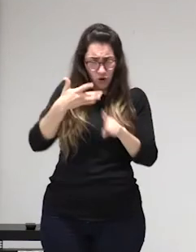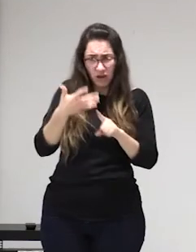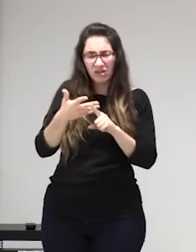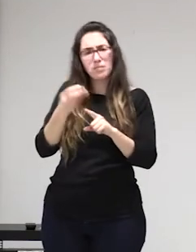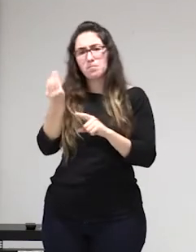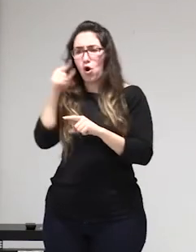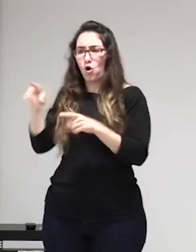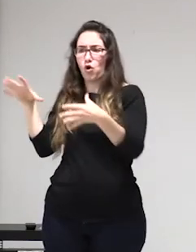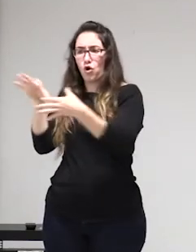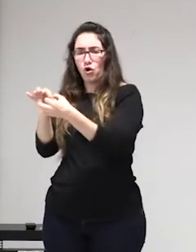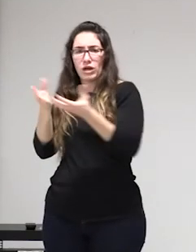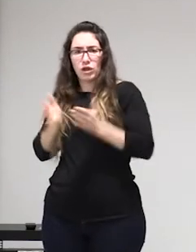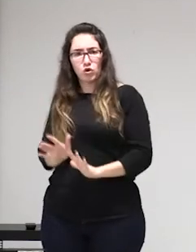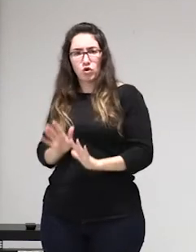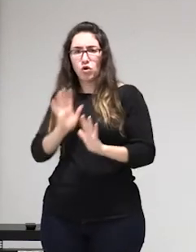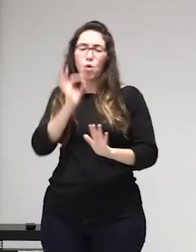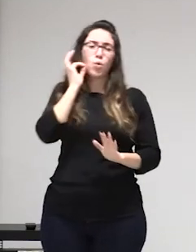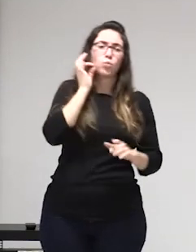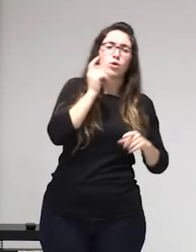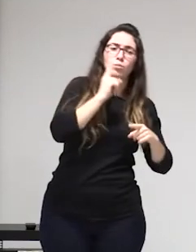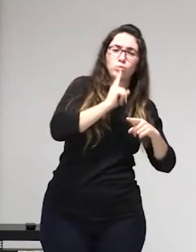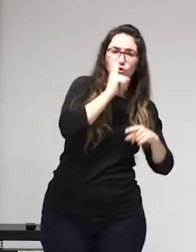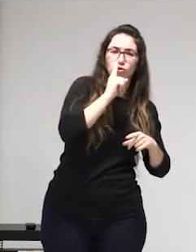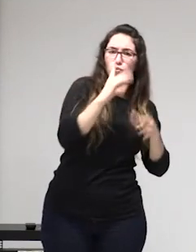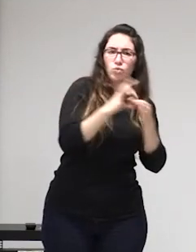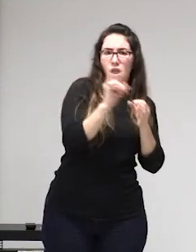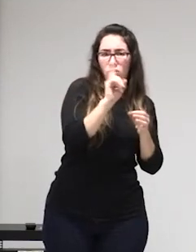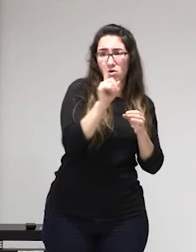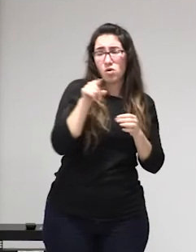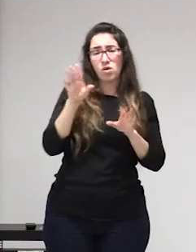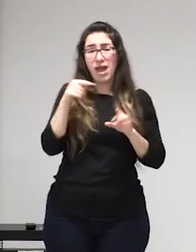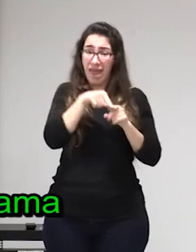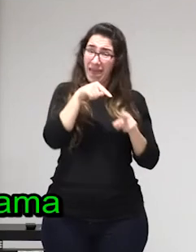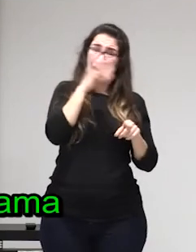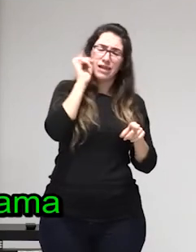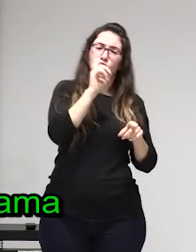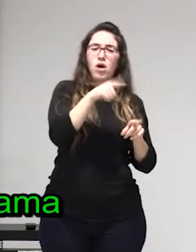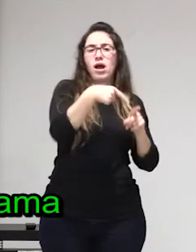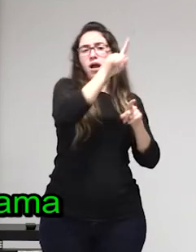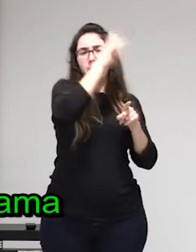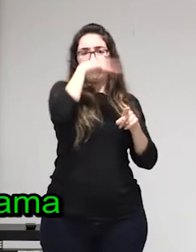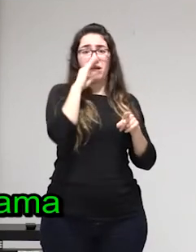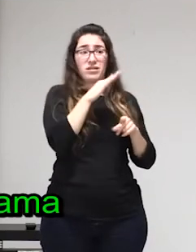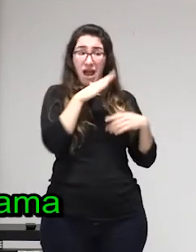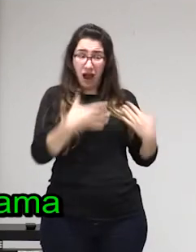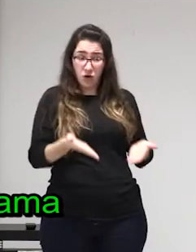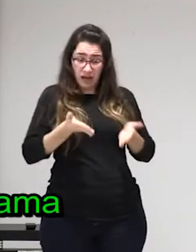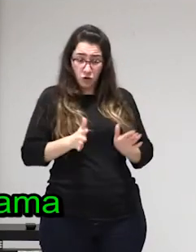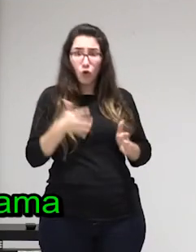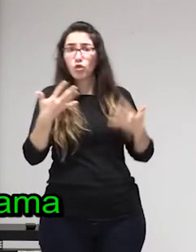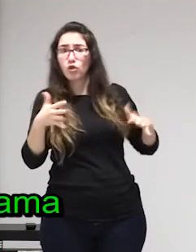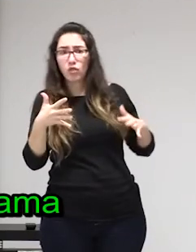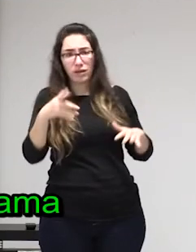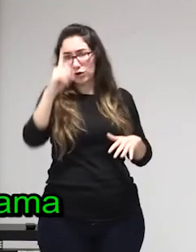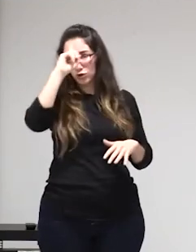los hijos de las trabajadoras sexuales porque no se las considera aptas de acuerdo podéis buscar un documental que se llama donde